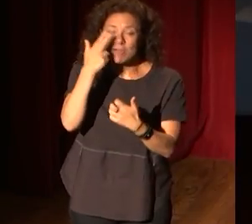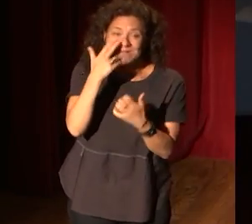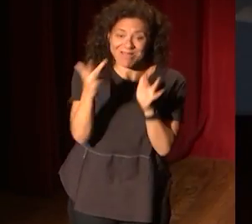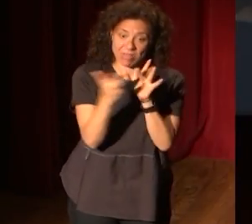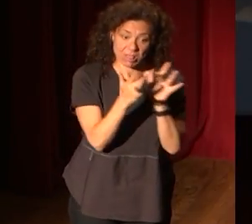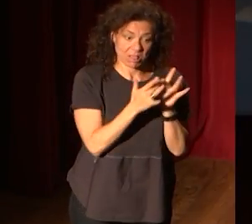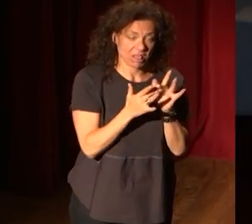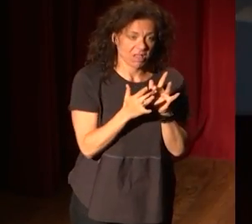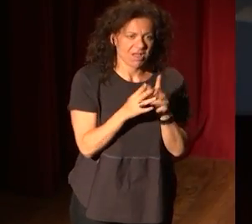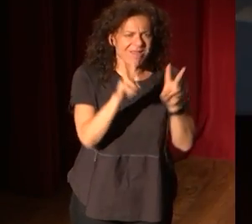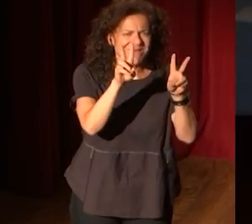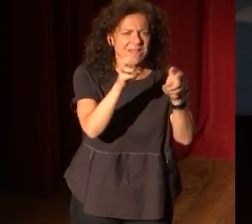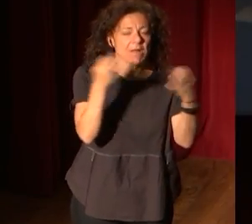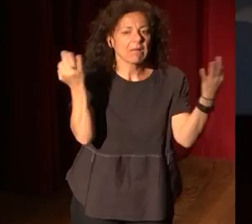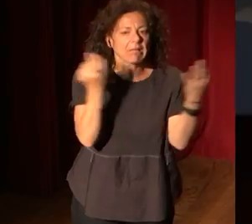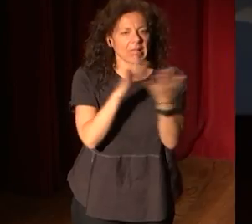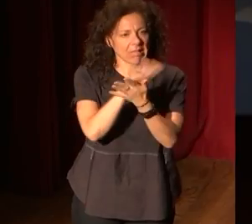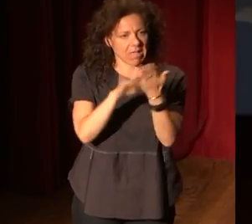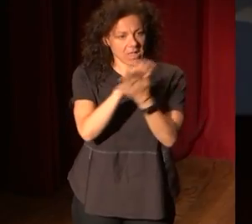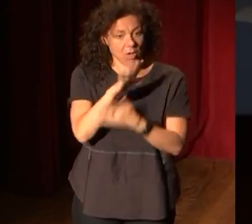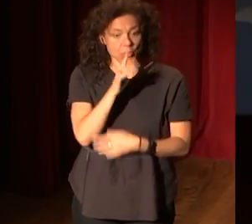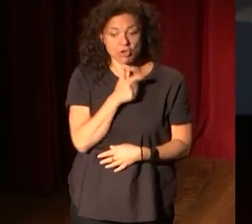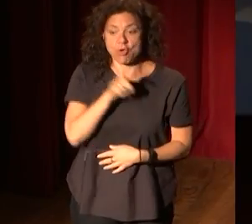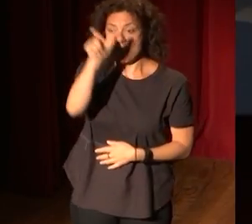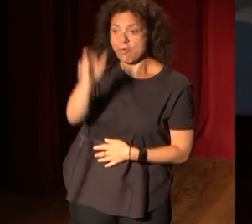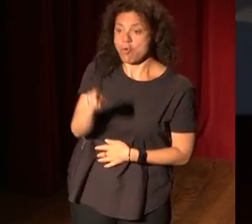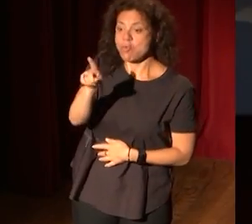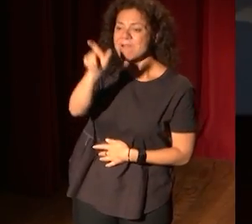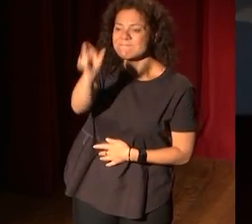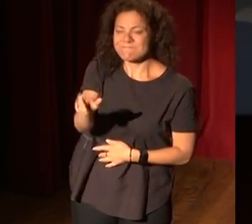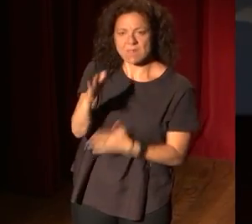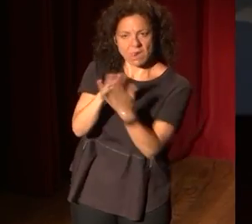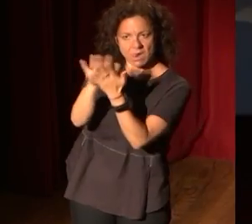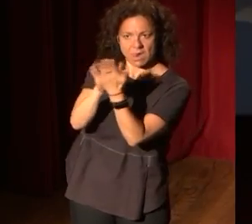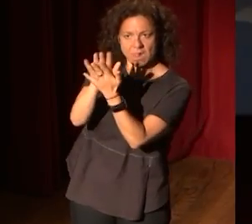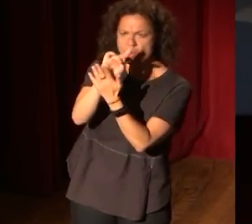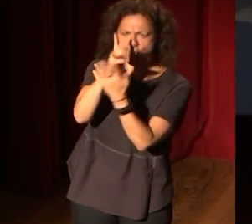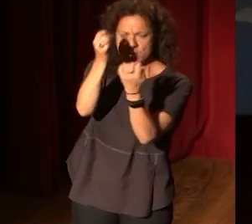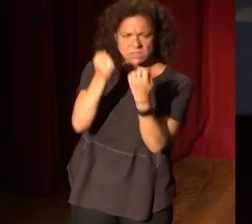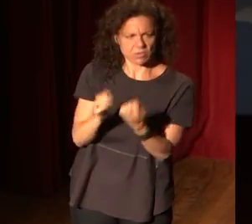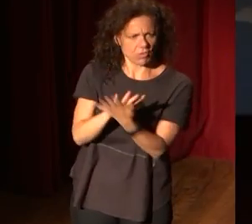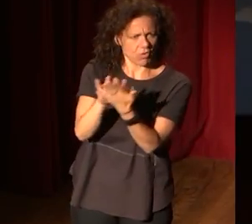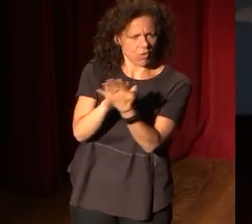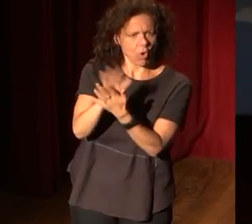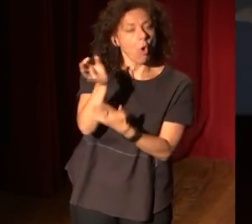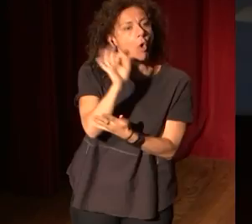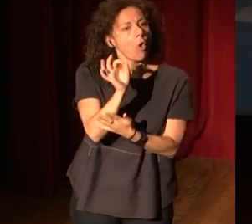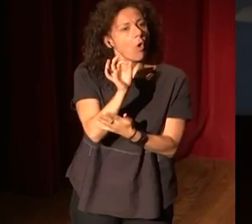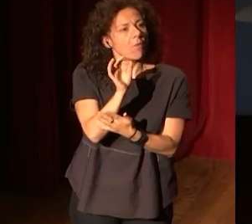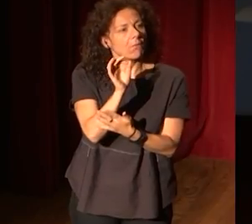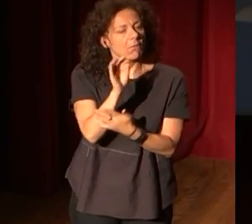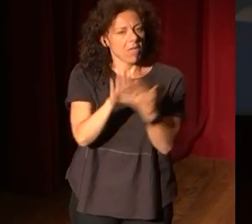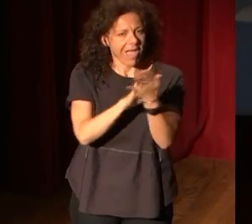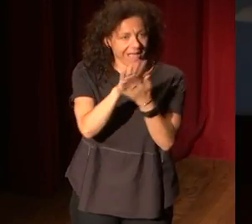sobre qué porque yo hablo con una persona no hablo con una institución o es que hablamos con el